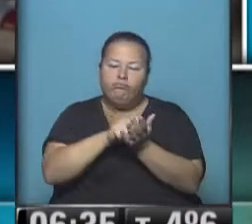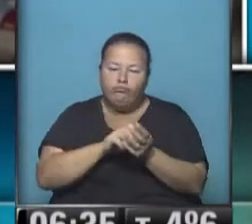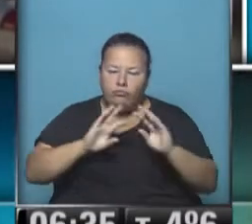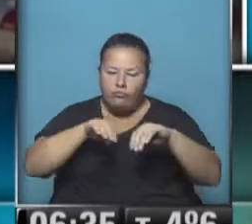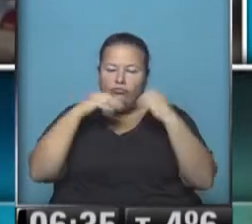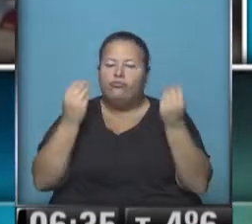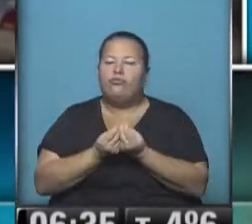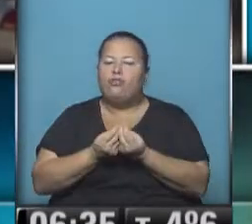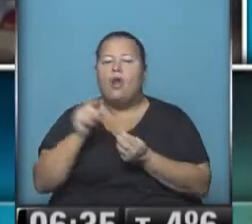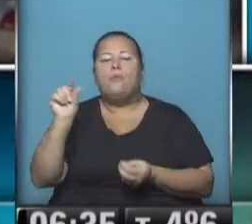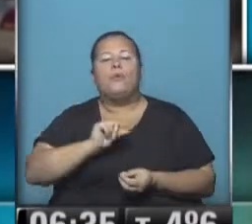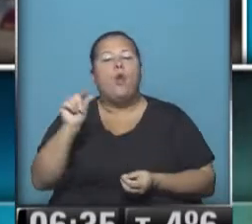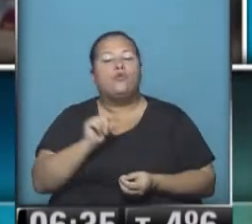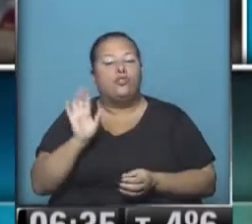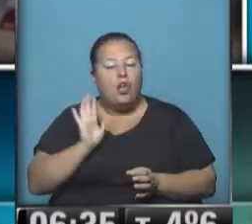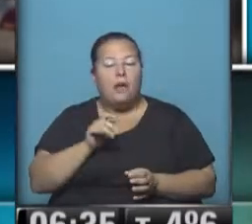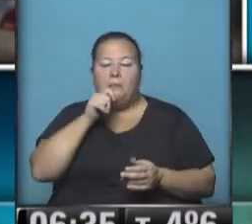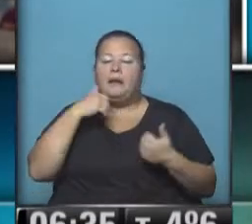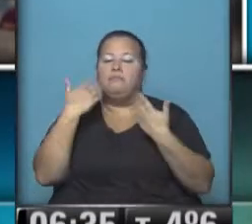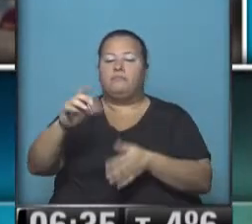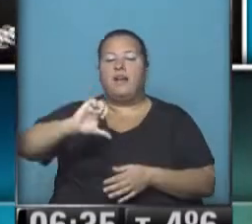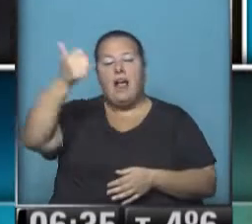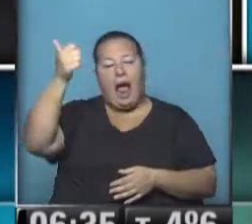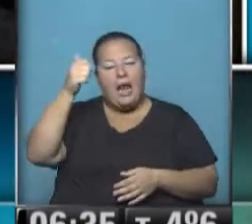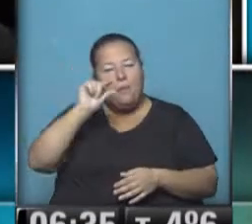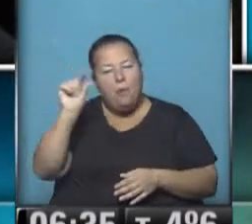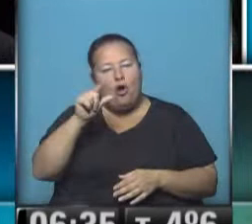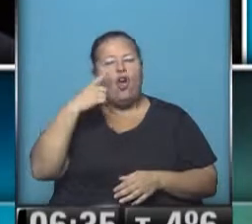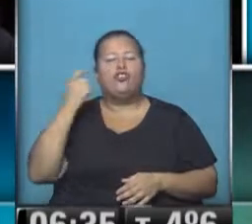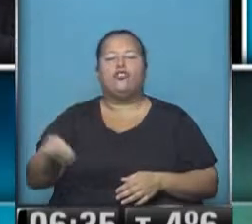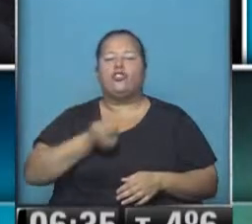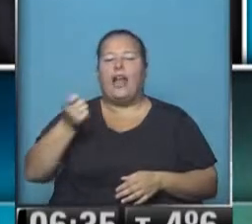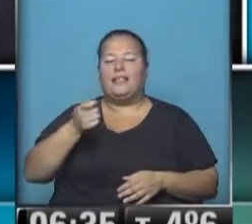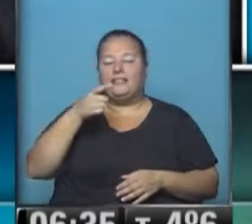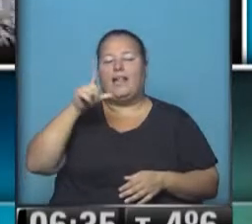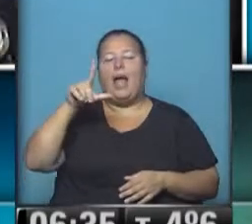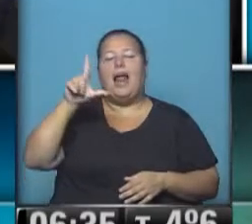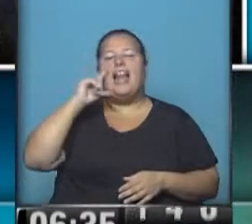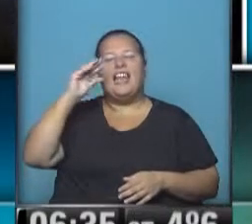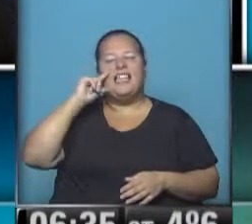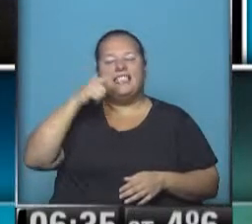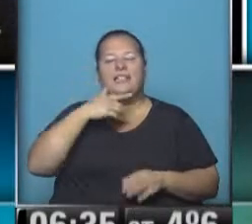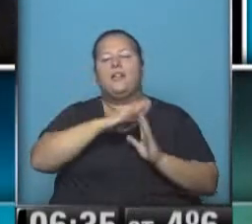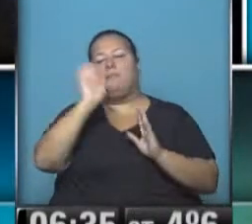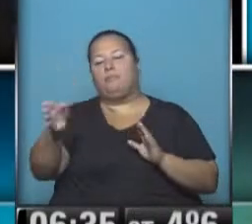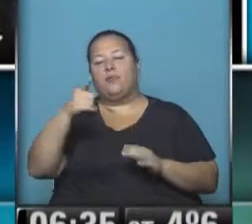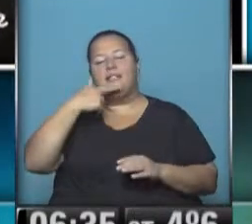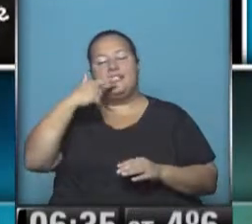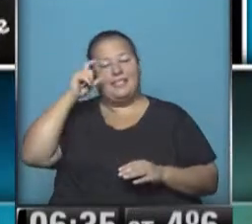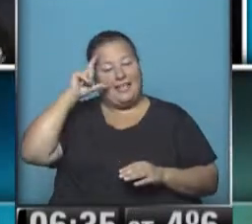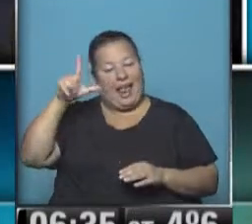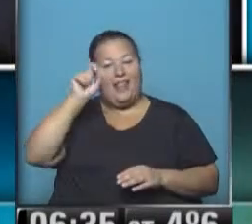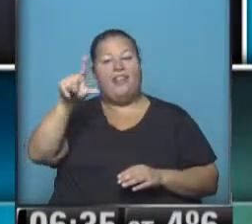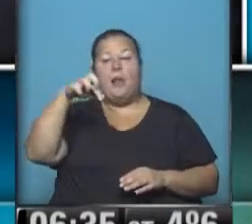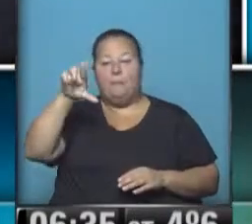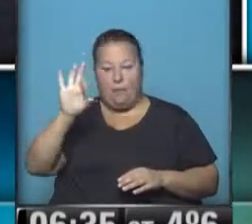el resultado provisorio le otorga una ventaja mínima al socialista Miguel Litschitz, por sobre el candidato del PRO, Miguel del